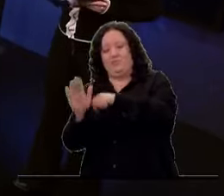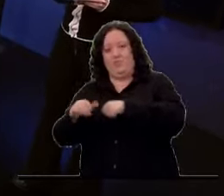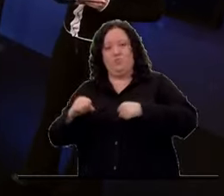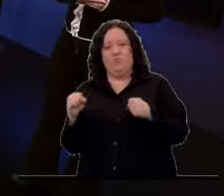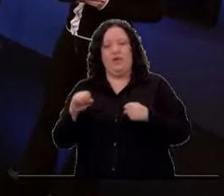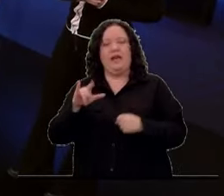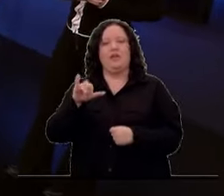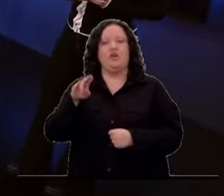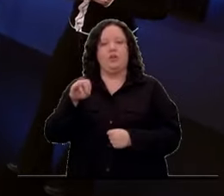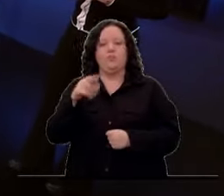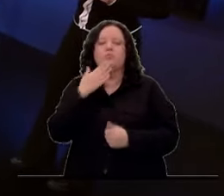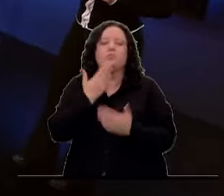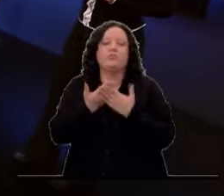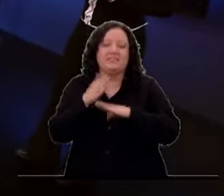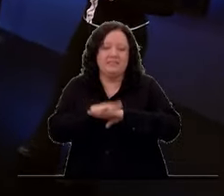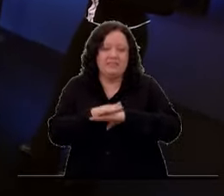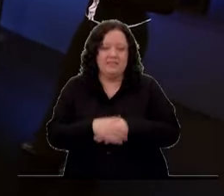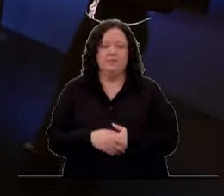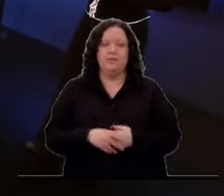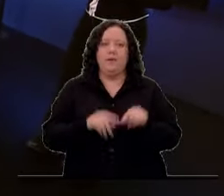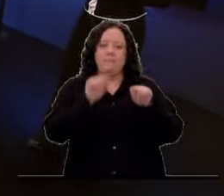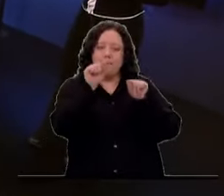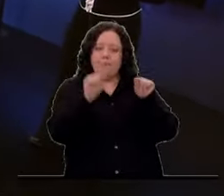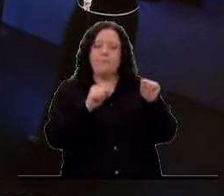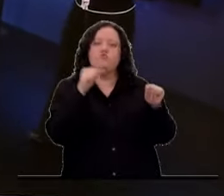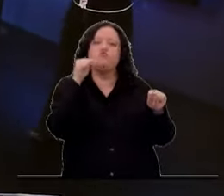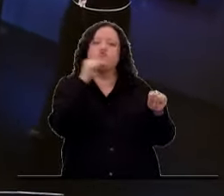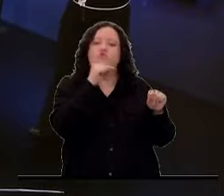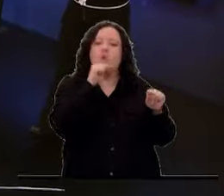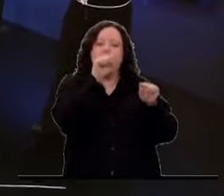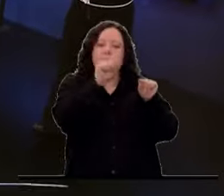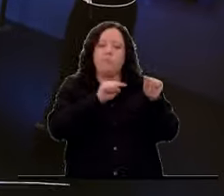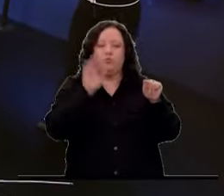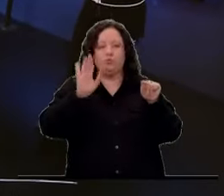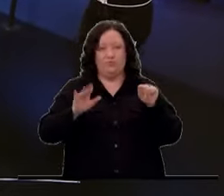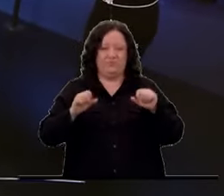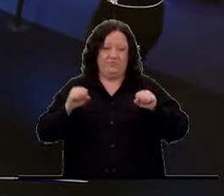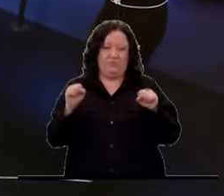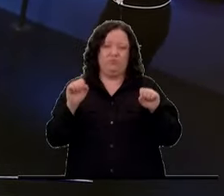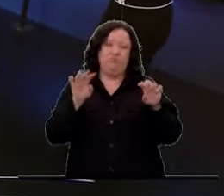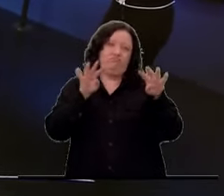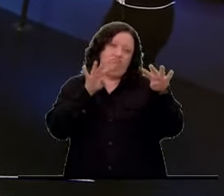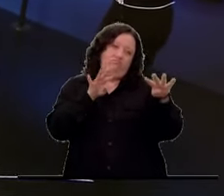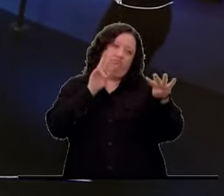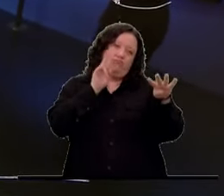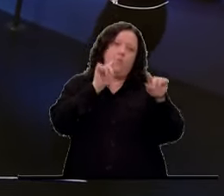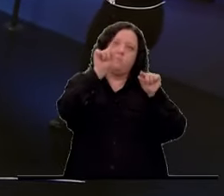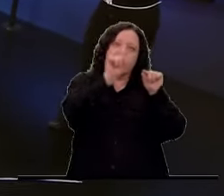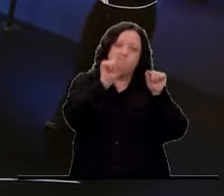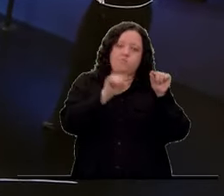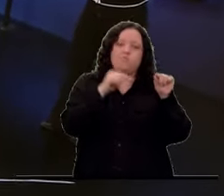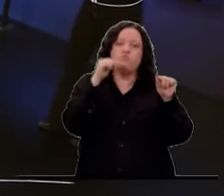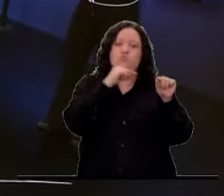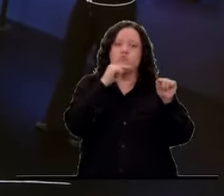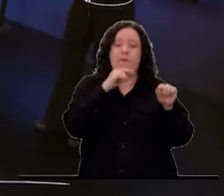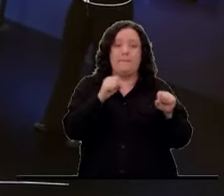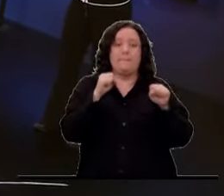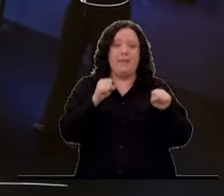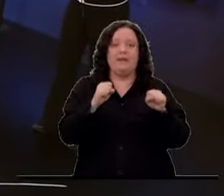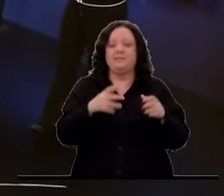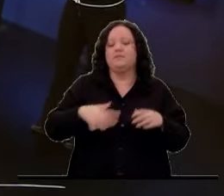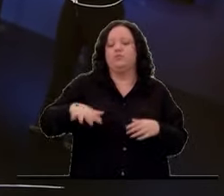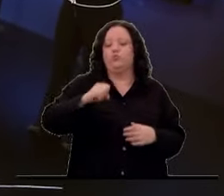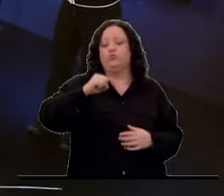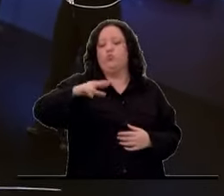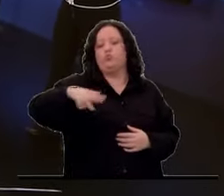Subsecretario, muy buenas tardes. Estos puntos en rojo que los bogotanos van a ver en la pantalla, especialmente la población del sur de